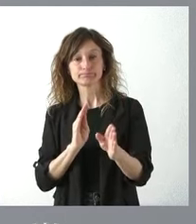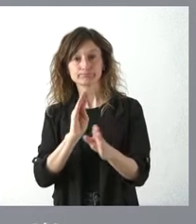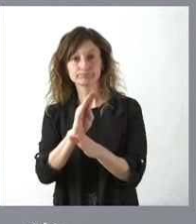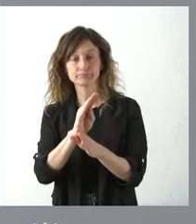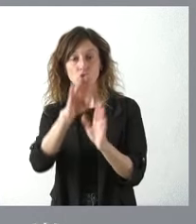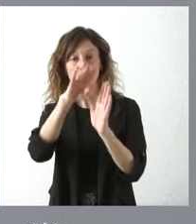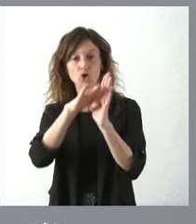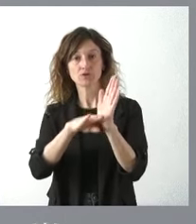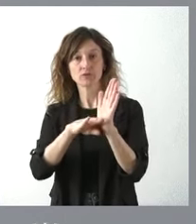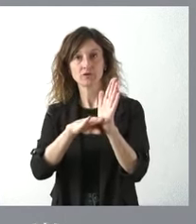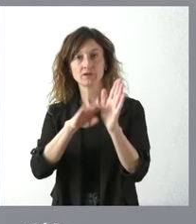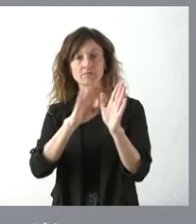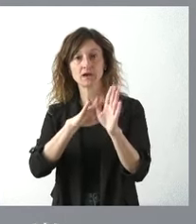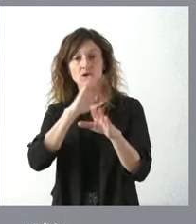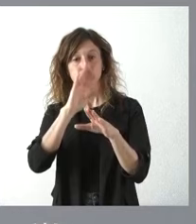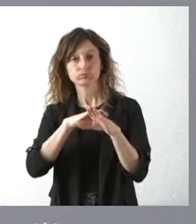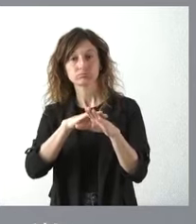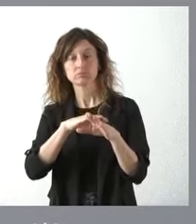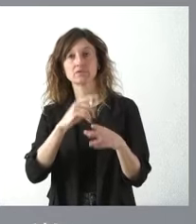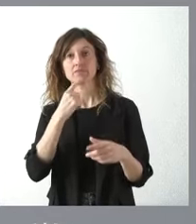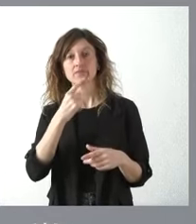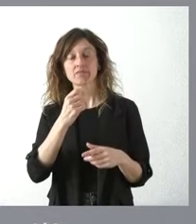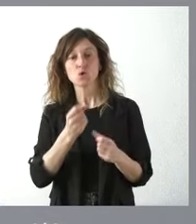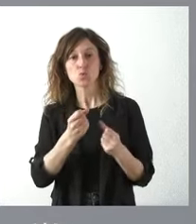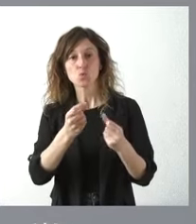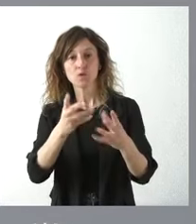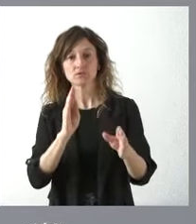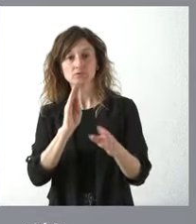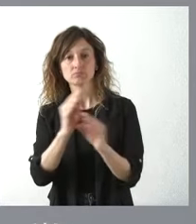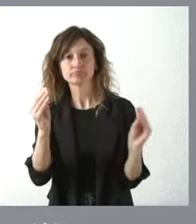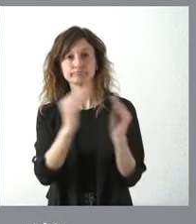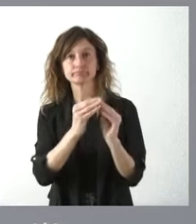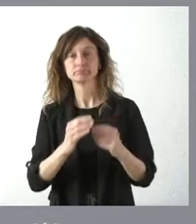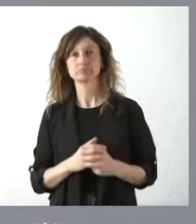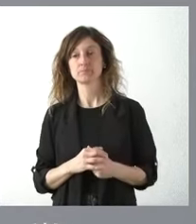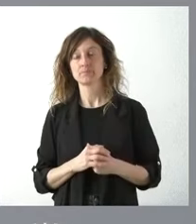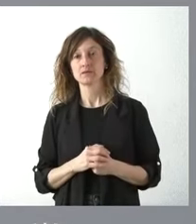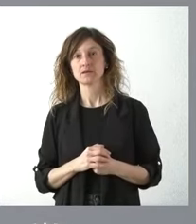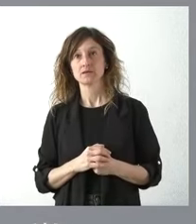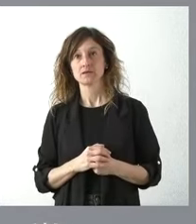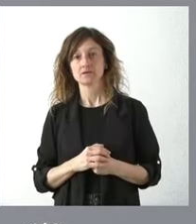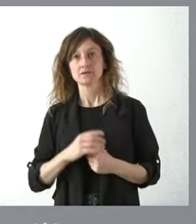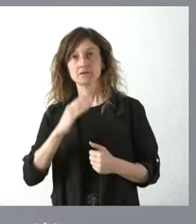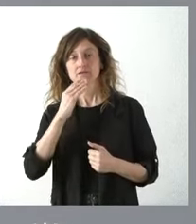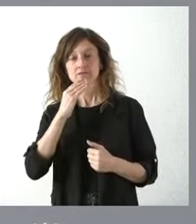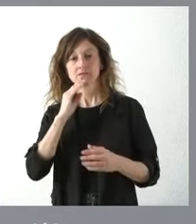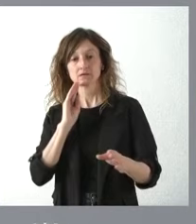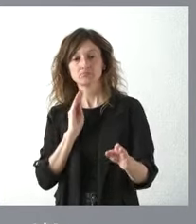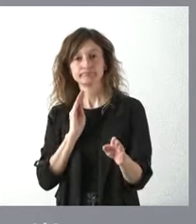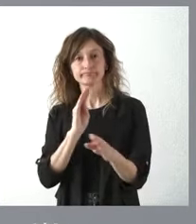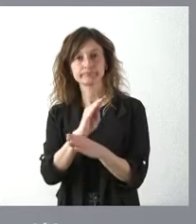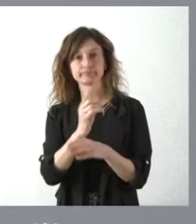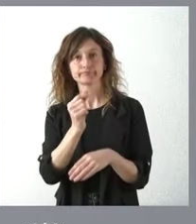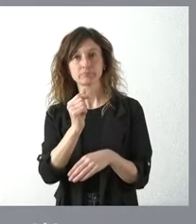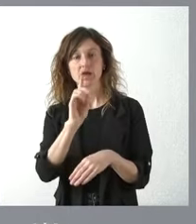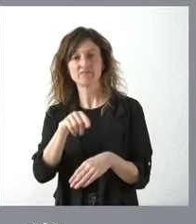condiciones para el cumplimiento de la subvención se corresponden con la cantidad subvencionada y por tanto aquellas partidas que son objeto de subvención finalmente